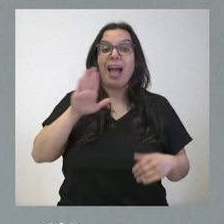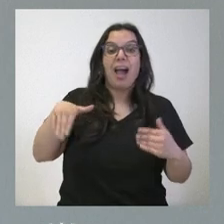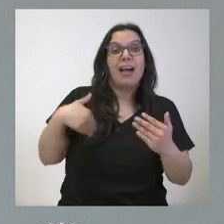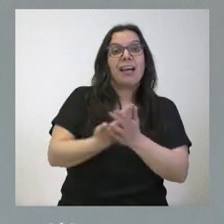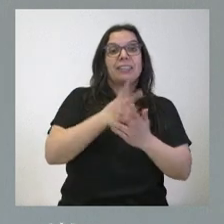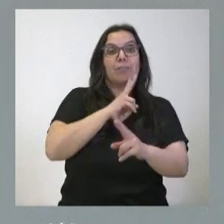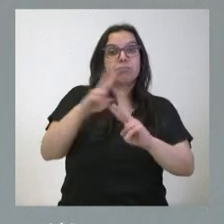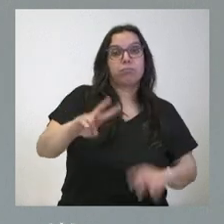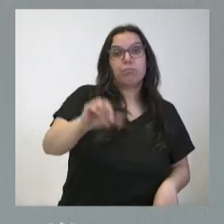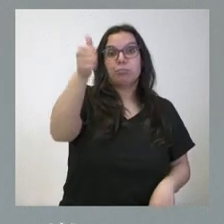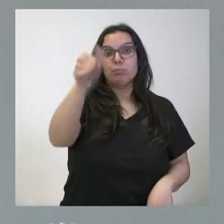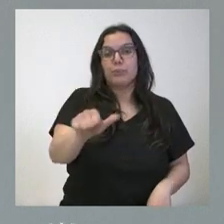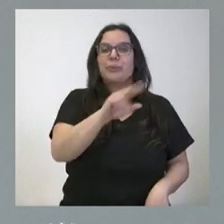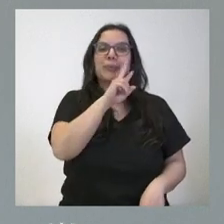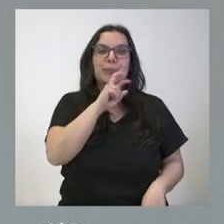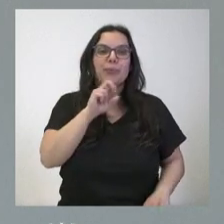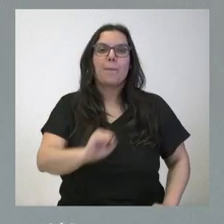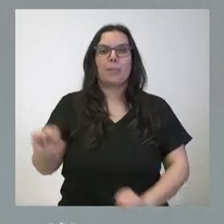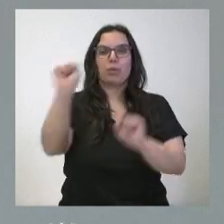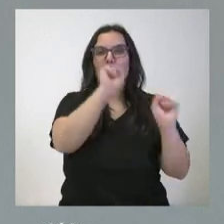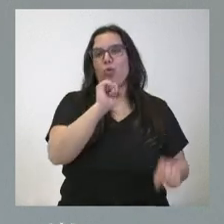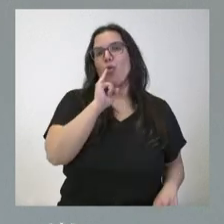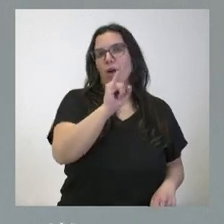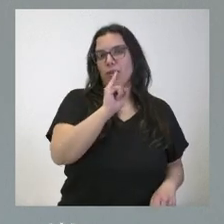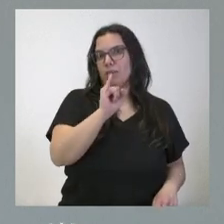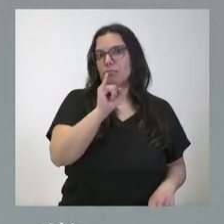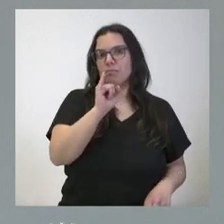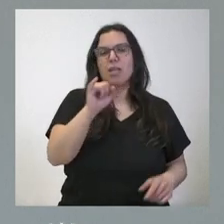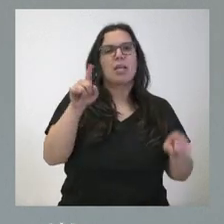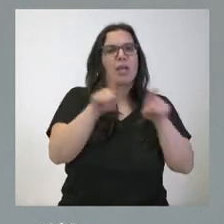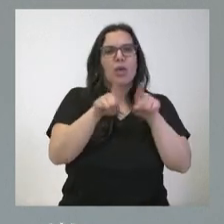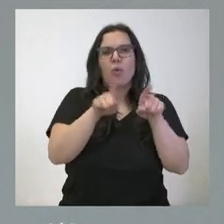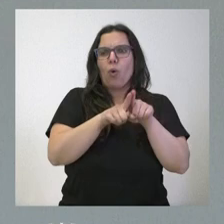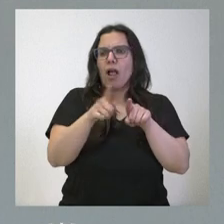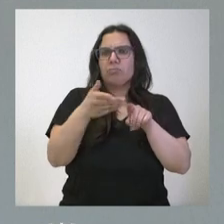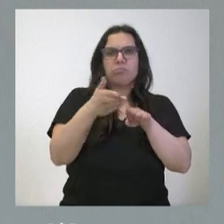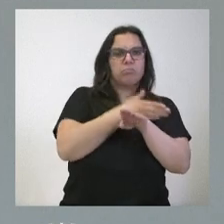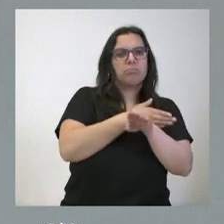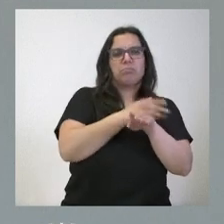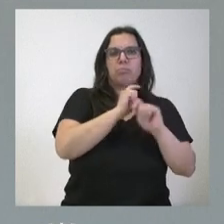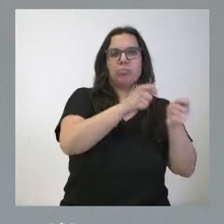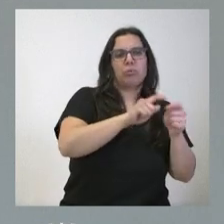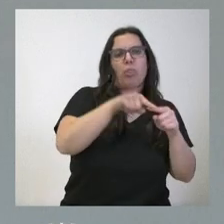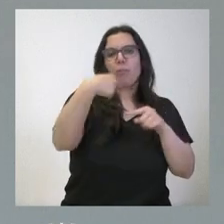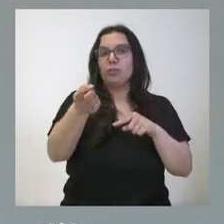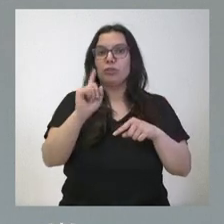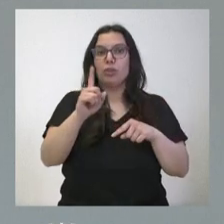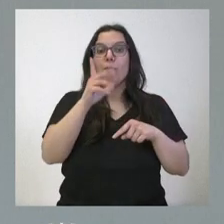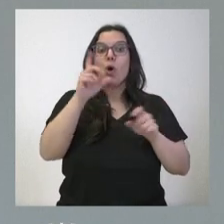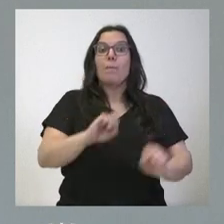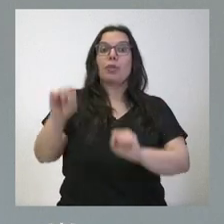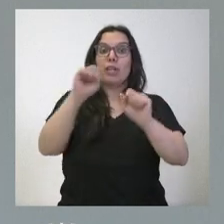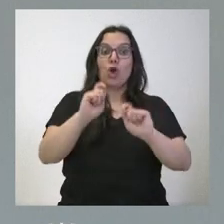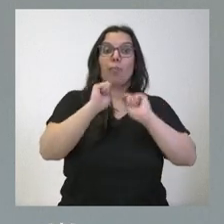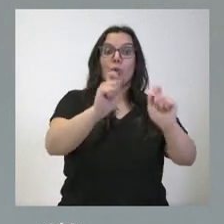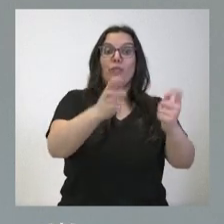de la declaración el bien está protegido igual que se hubiera sido declarado con anterioridad porque la protección comienza no con la declaración sino con la